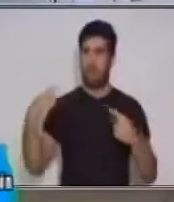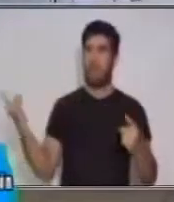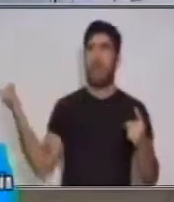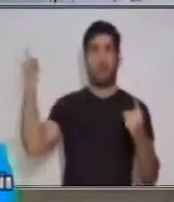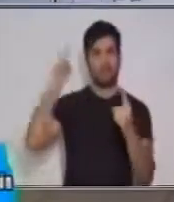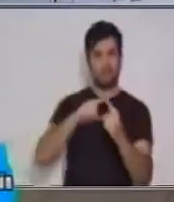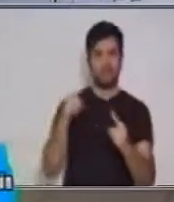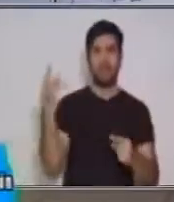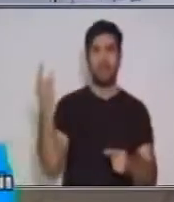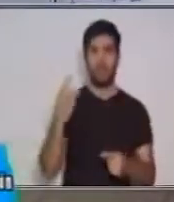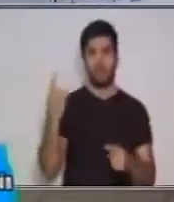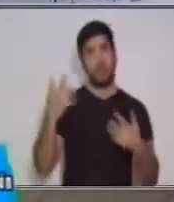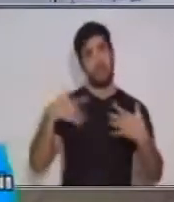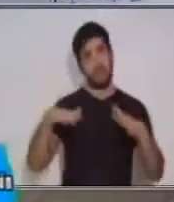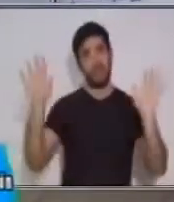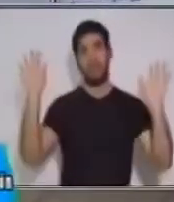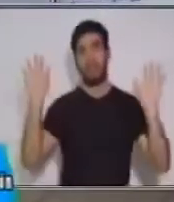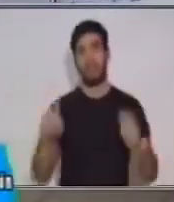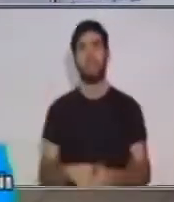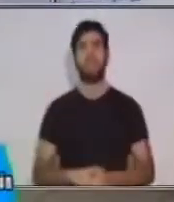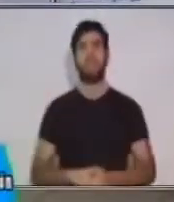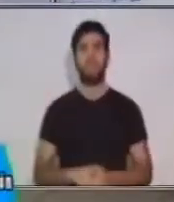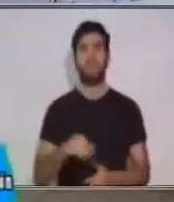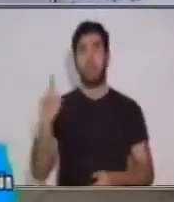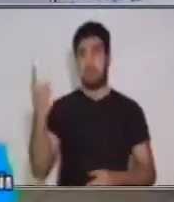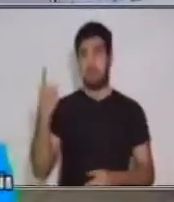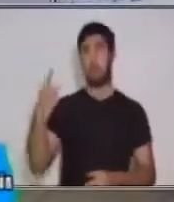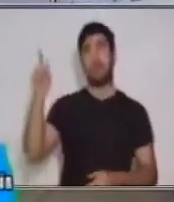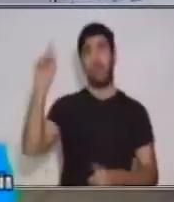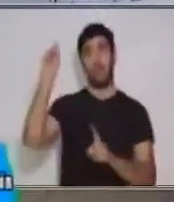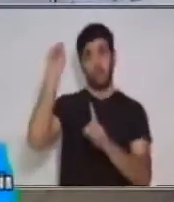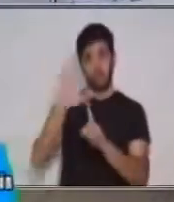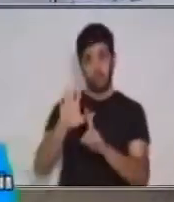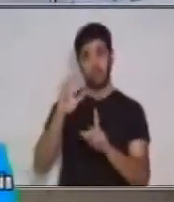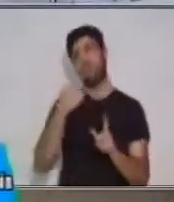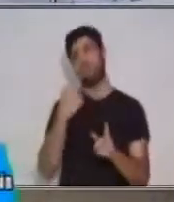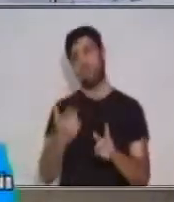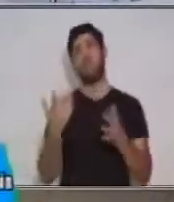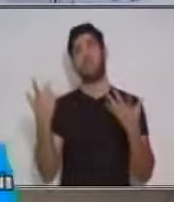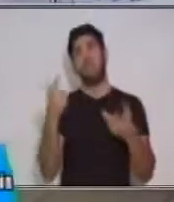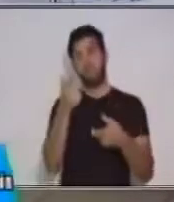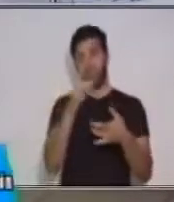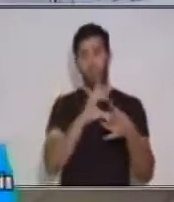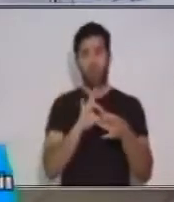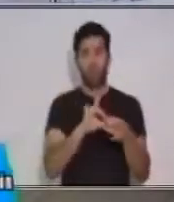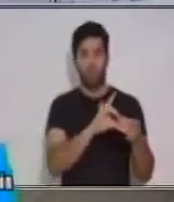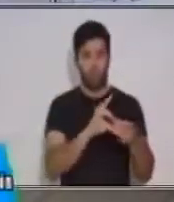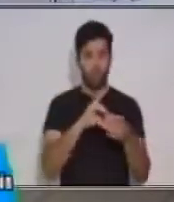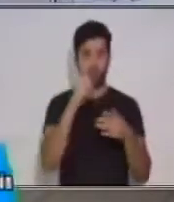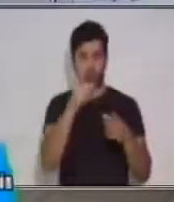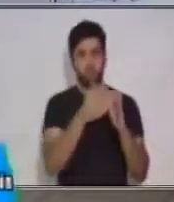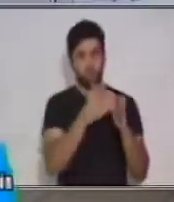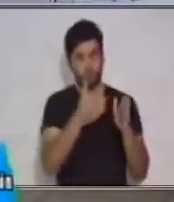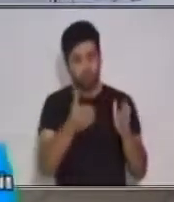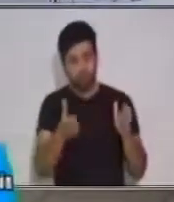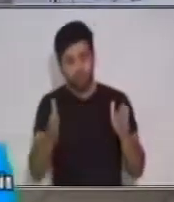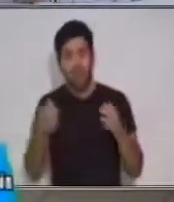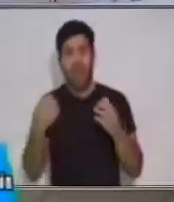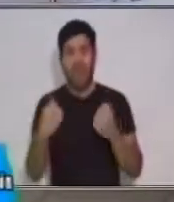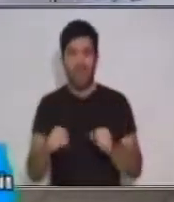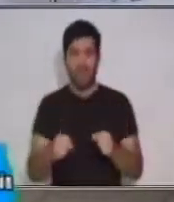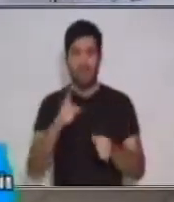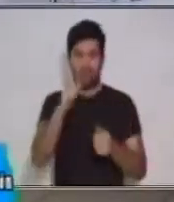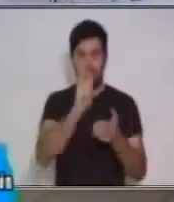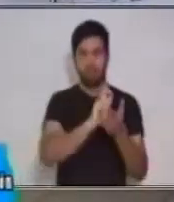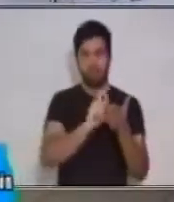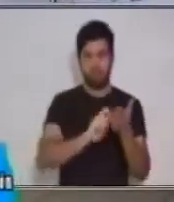universidad, primero Dios. Porque así es la forma en que debes organizar tus trabajos, estés